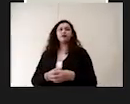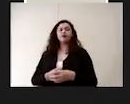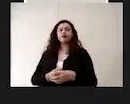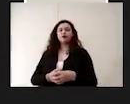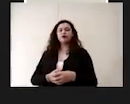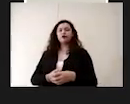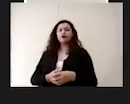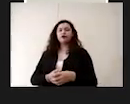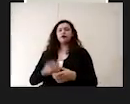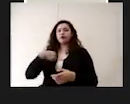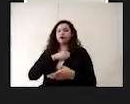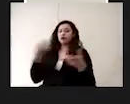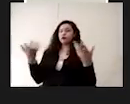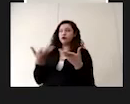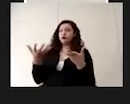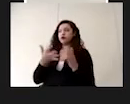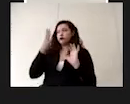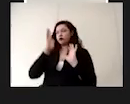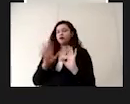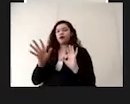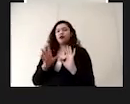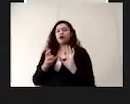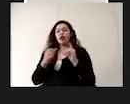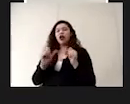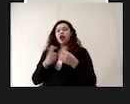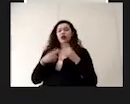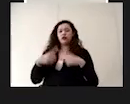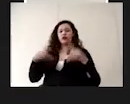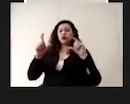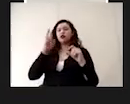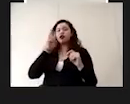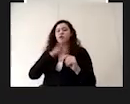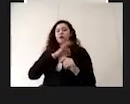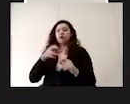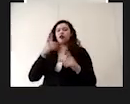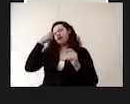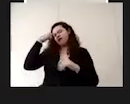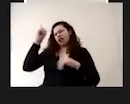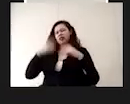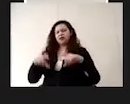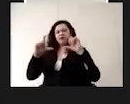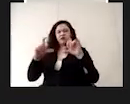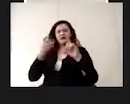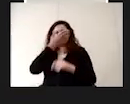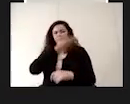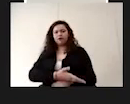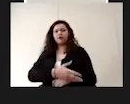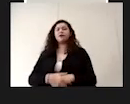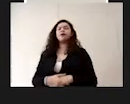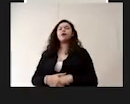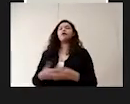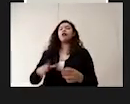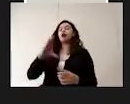Lo vamos a realizar con un aparatito que ustedes pueden ver aquí, que es muy sencillo, que es un